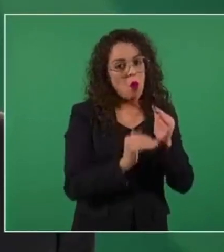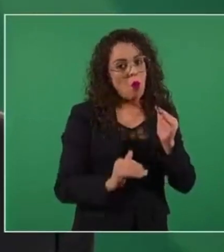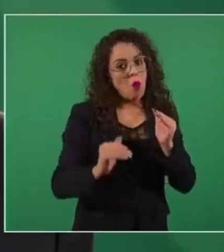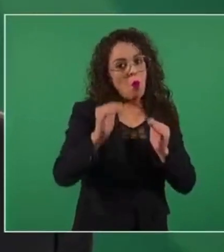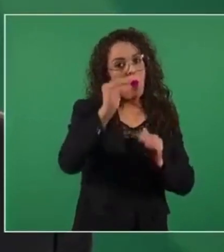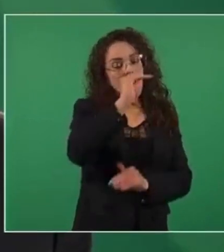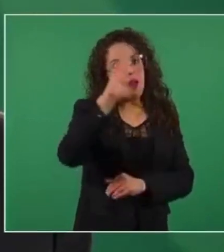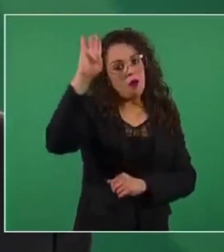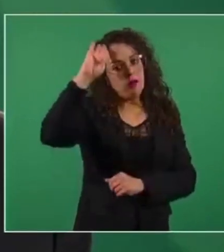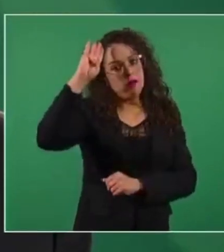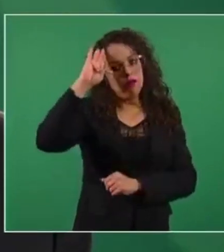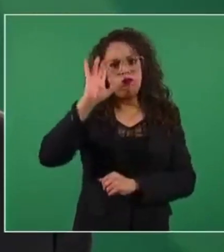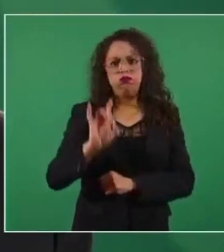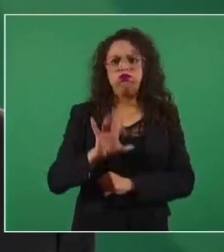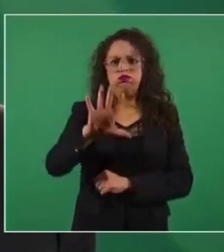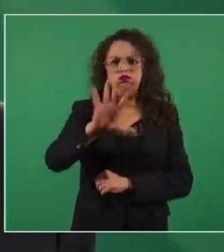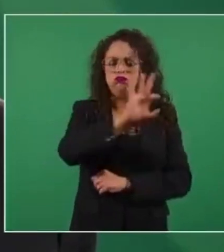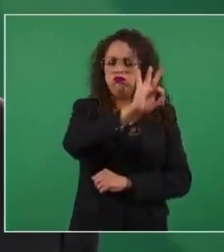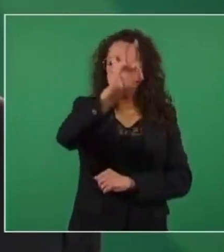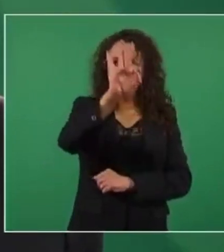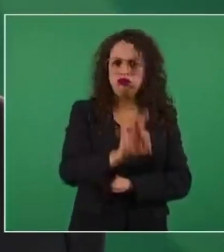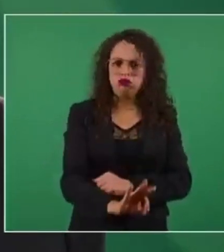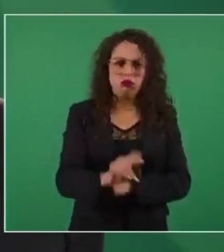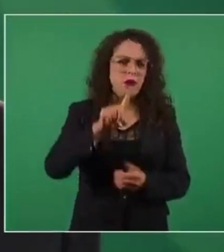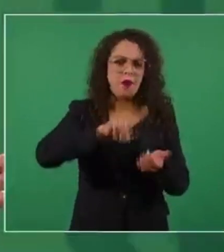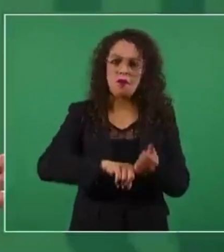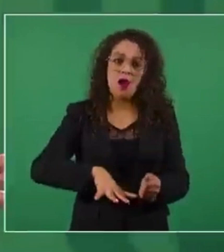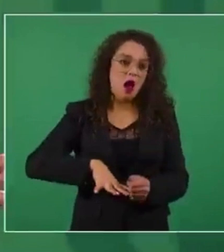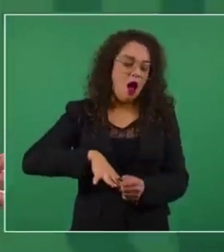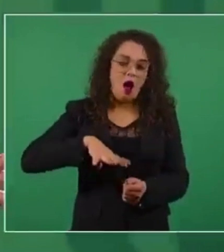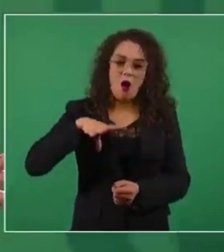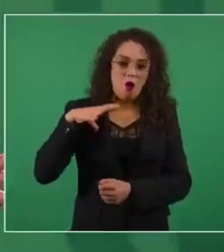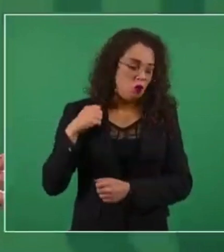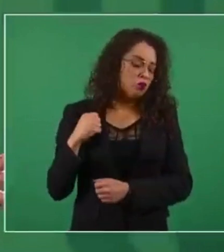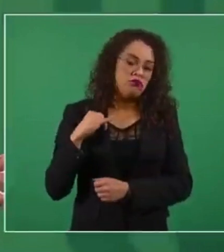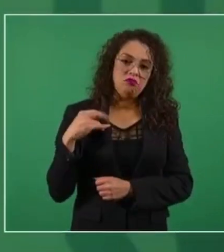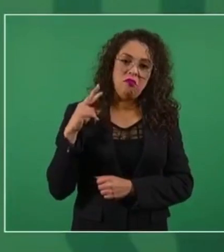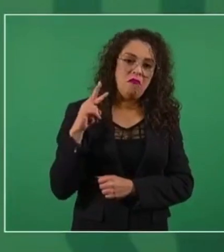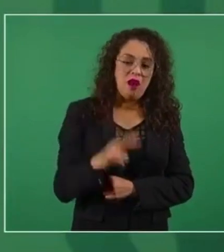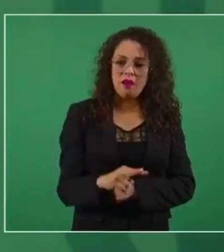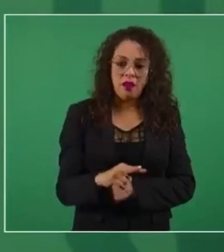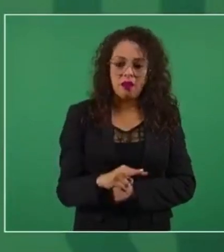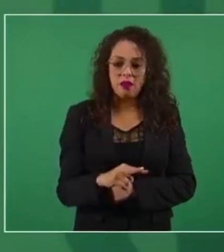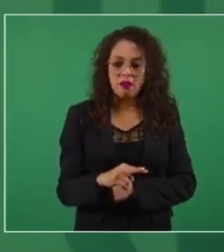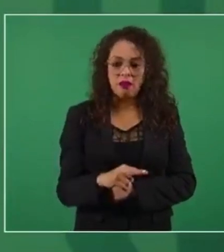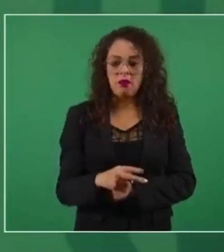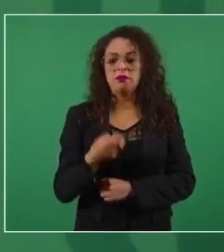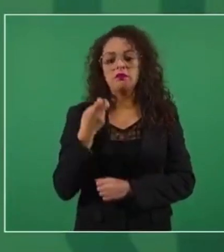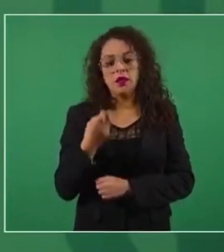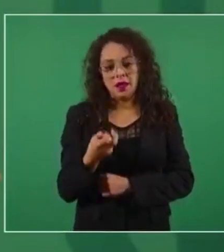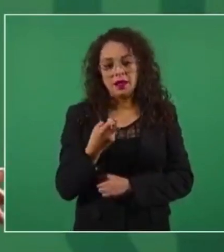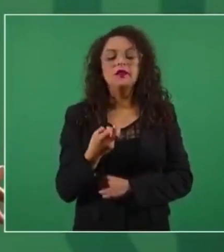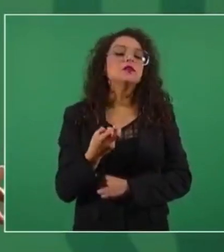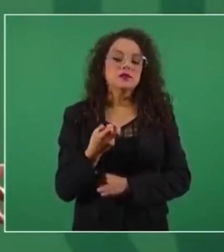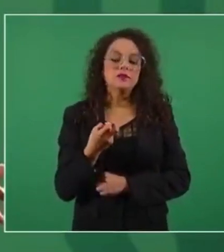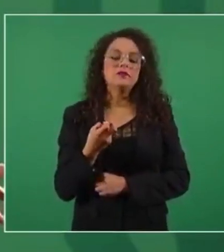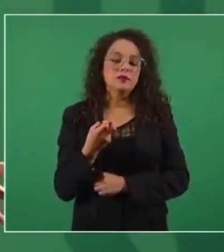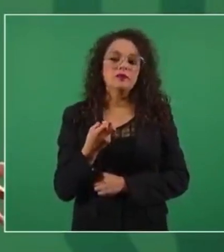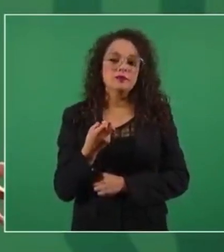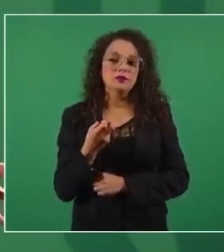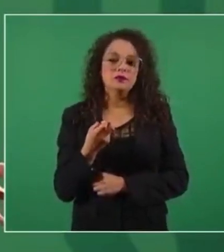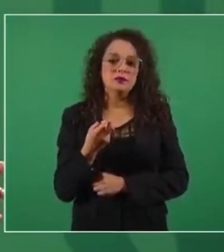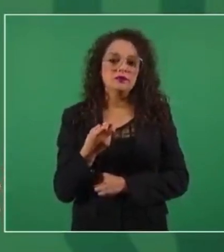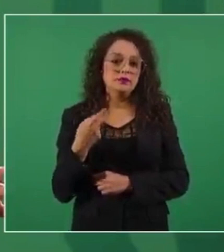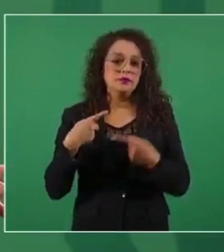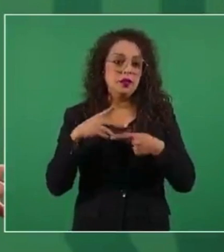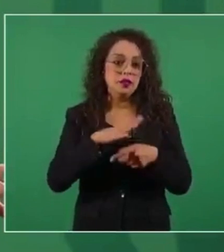ciento, se estaba abusando y esto afecta a la economía popular,